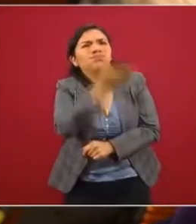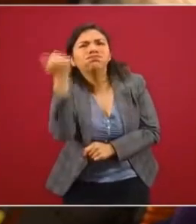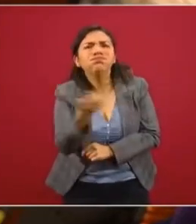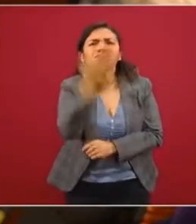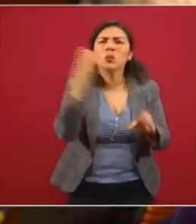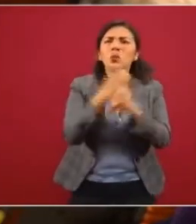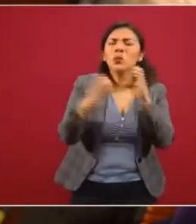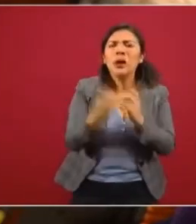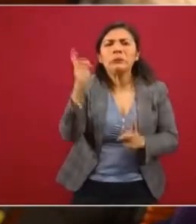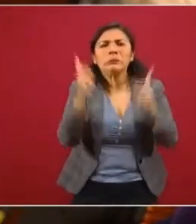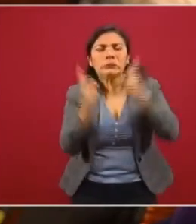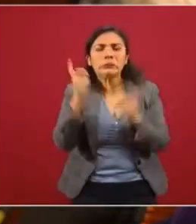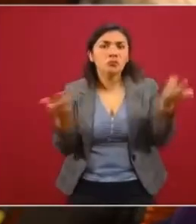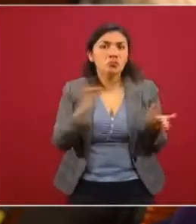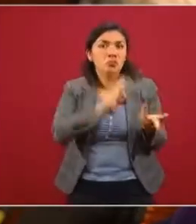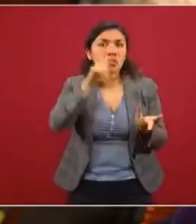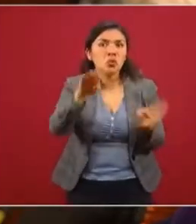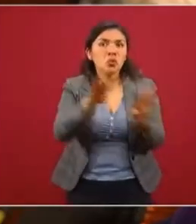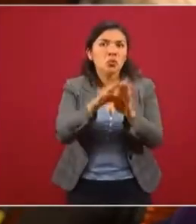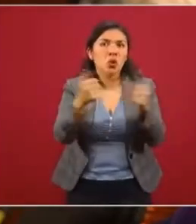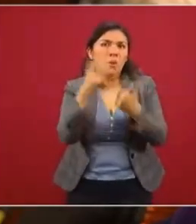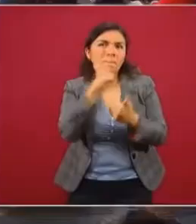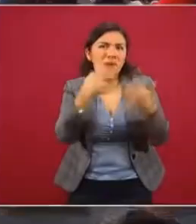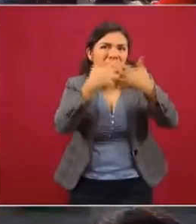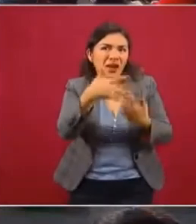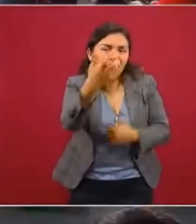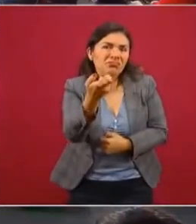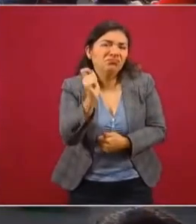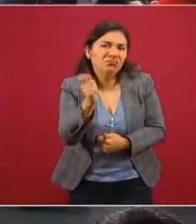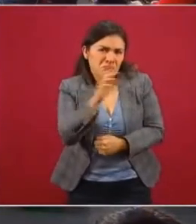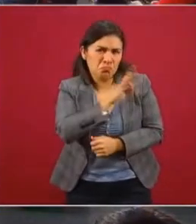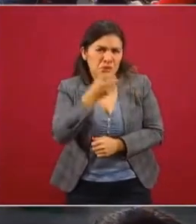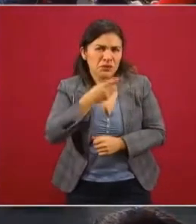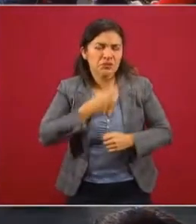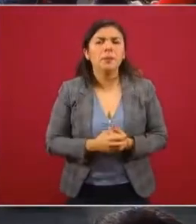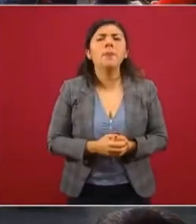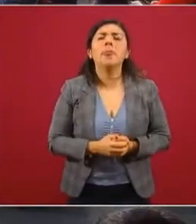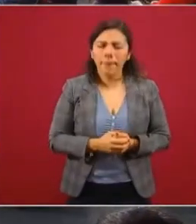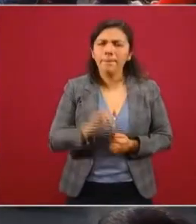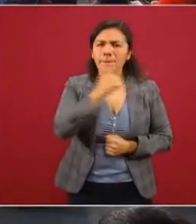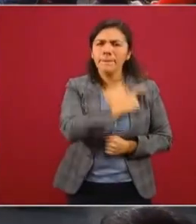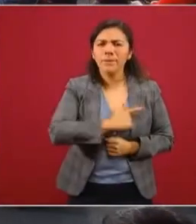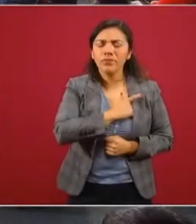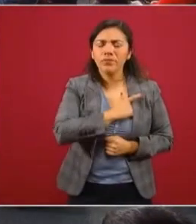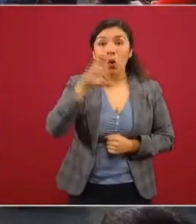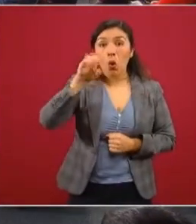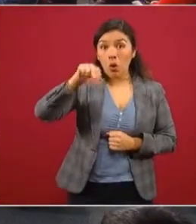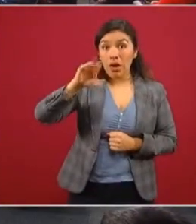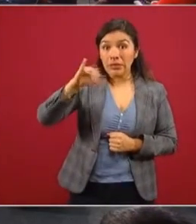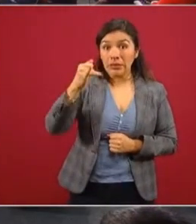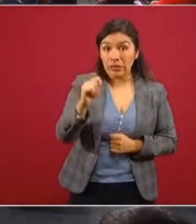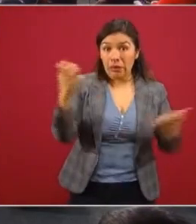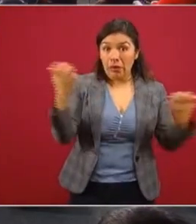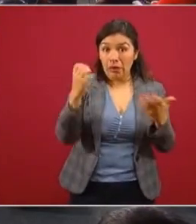no saben qué va a pasar, a lo mejor ustedes estaban con estos ventiladores. Muchas gracias. Claro que sí. Una aclaración. No es Conacyt quien